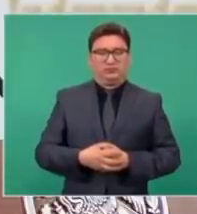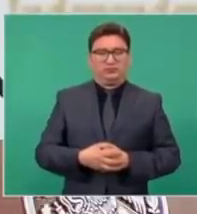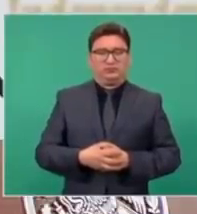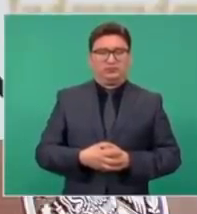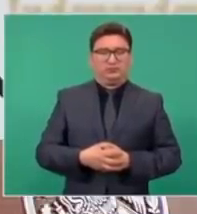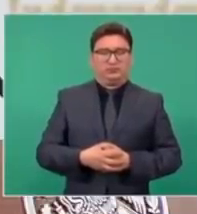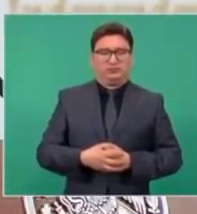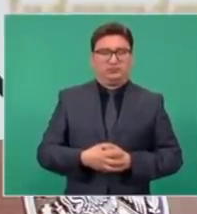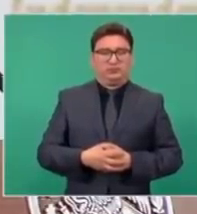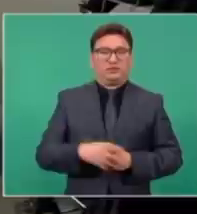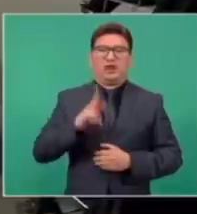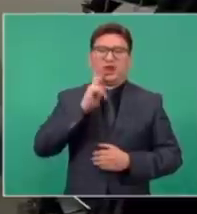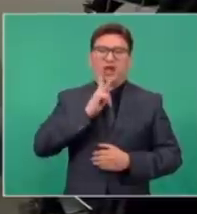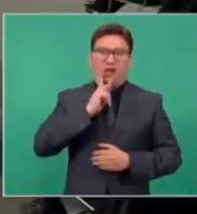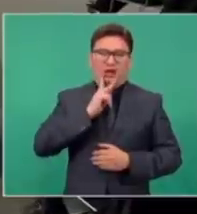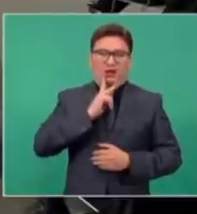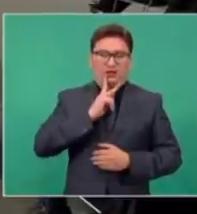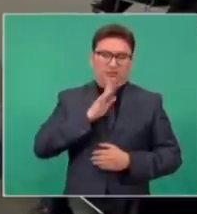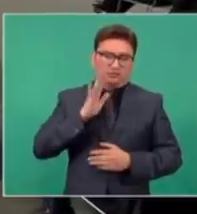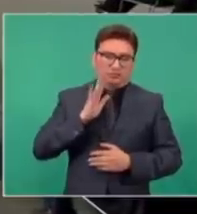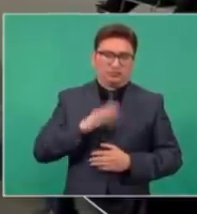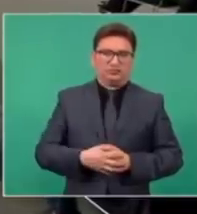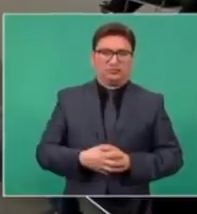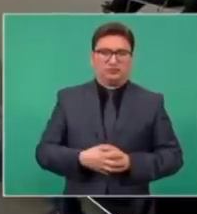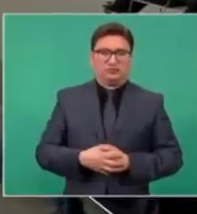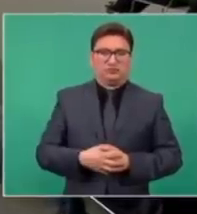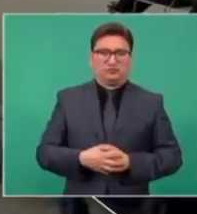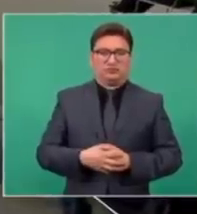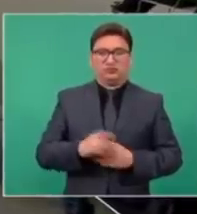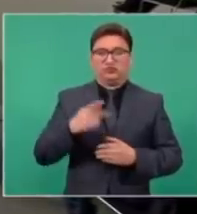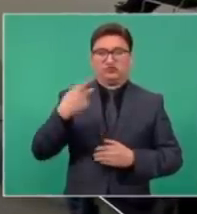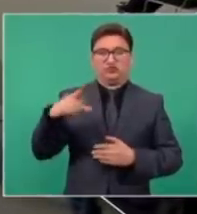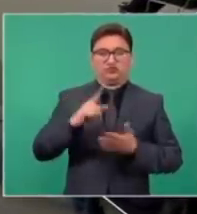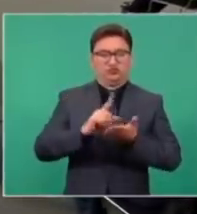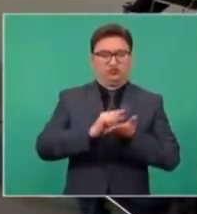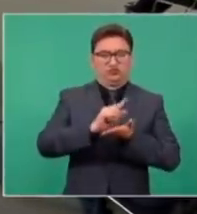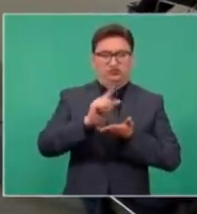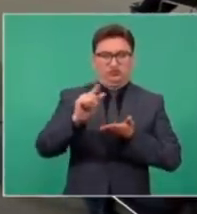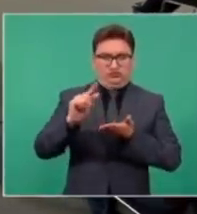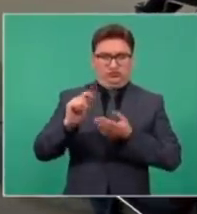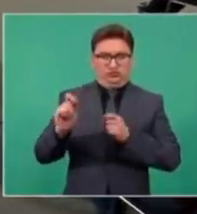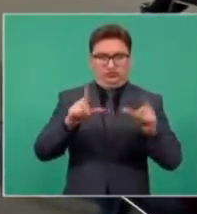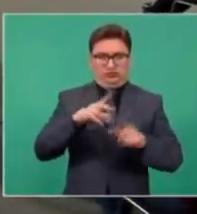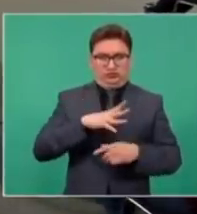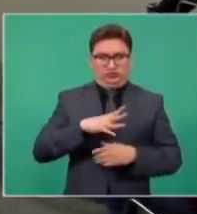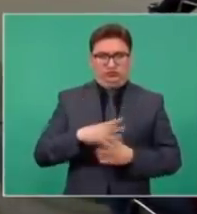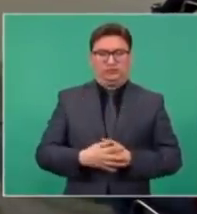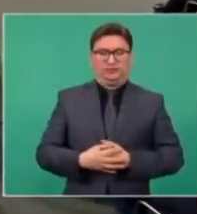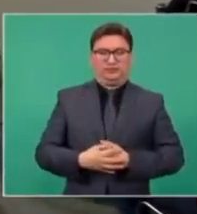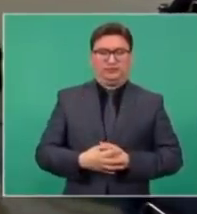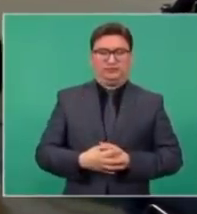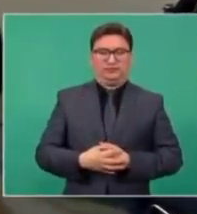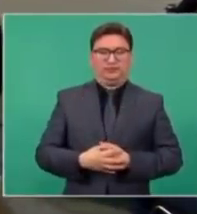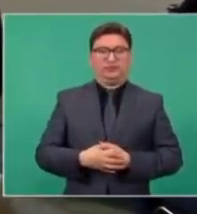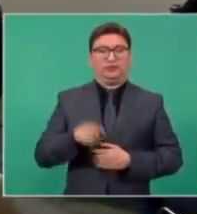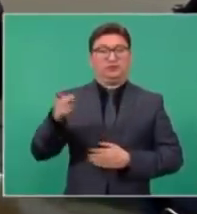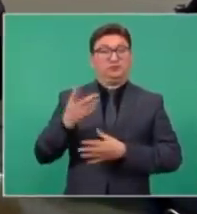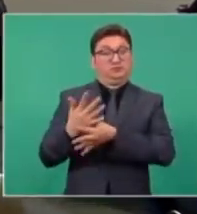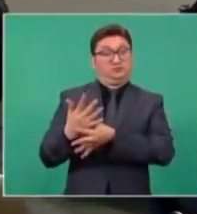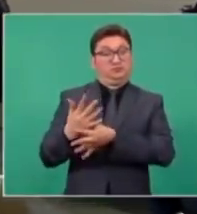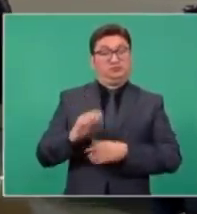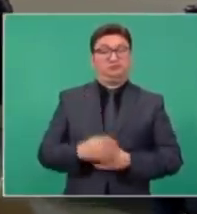A ver si no tienes el Twitter de lo que dice.